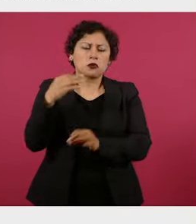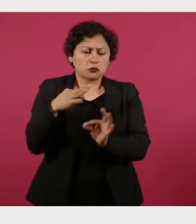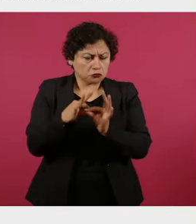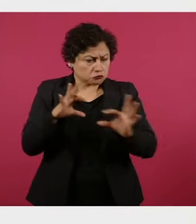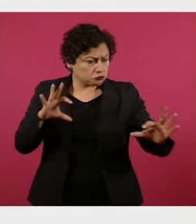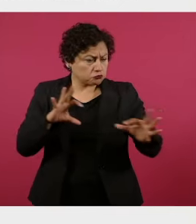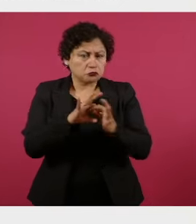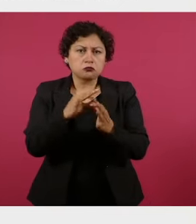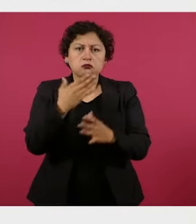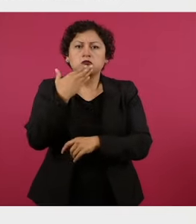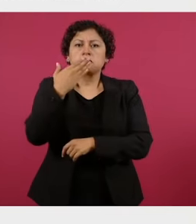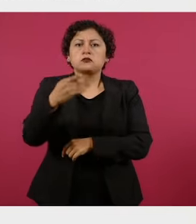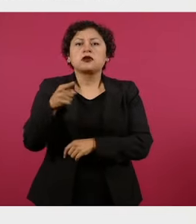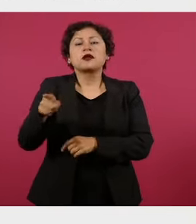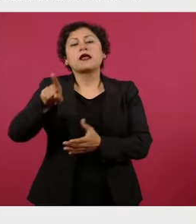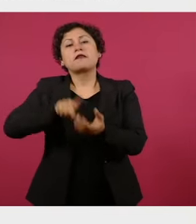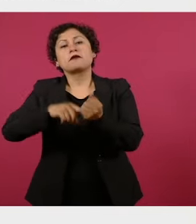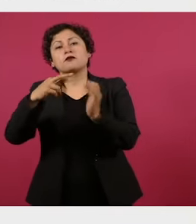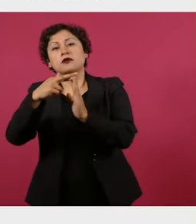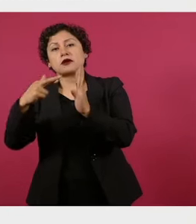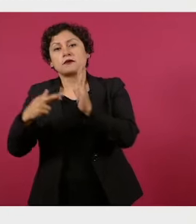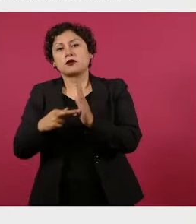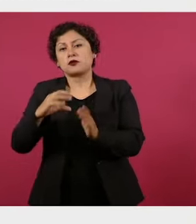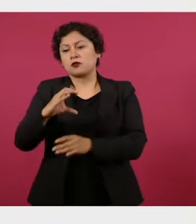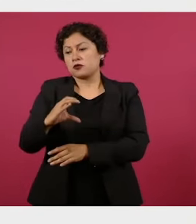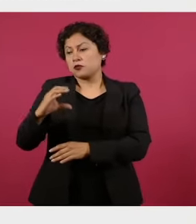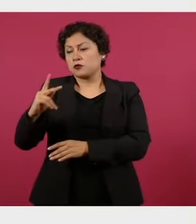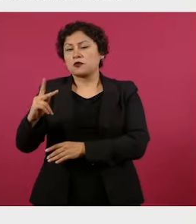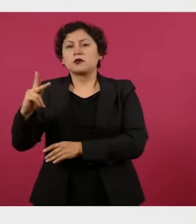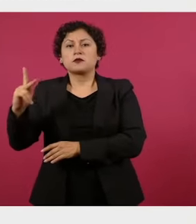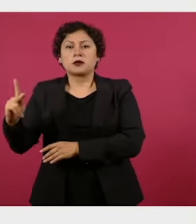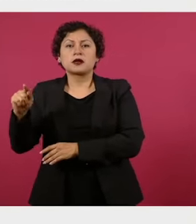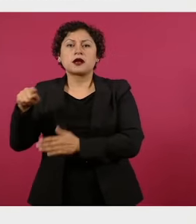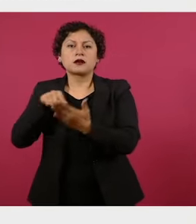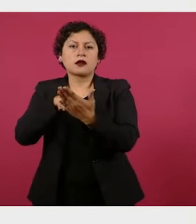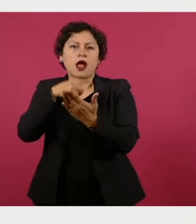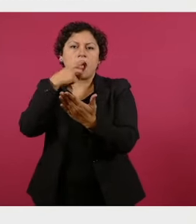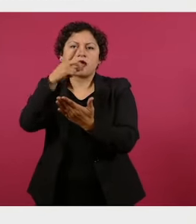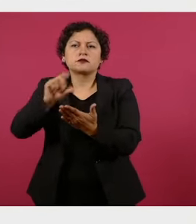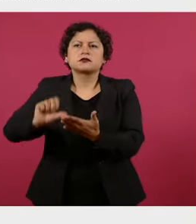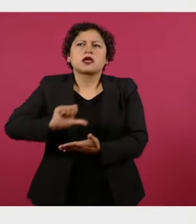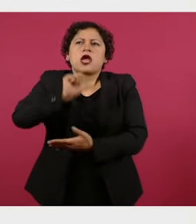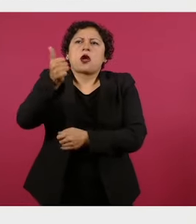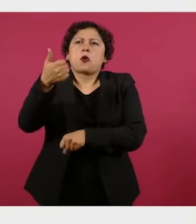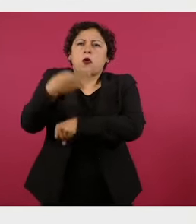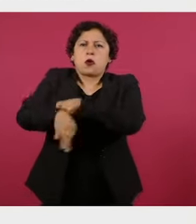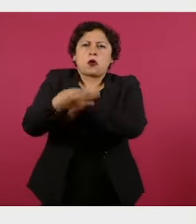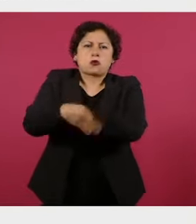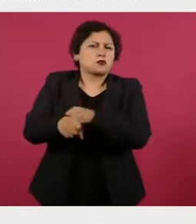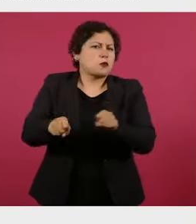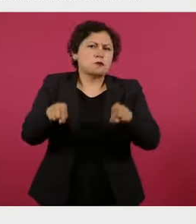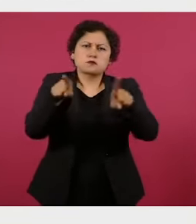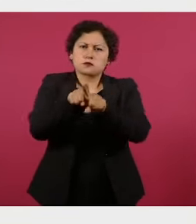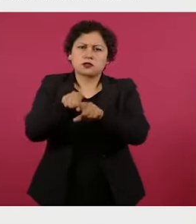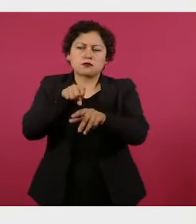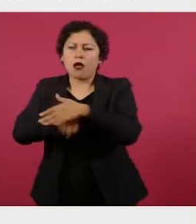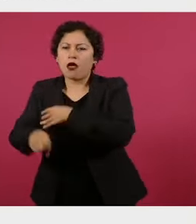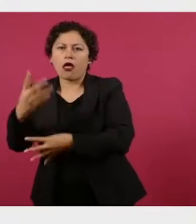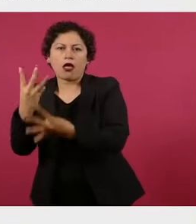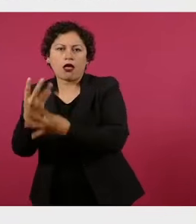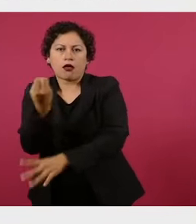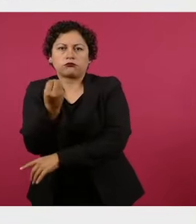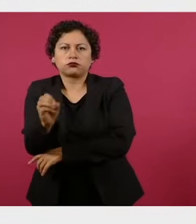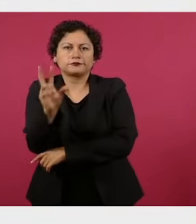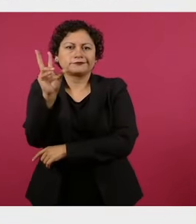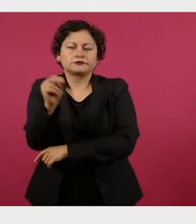de Procedimientos Penales permite otro tipo de medidas que pueden resultar igual de eficaces para lograr la comparecencia